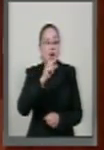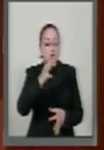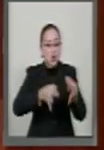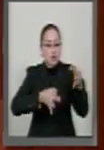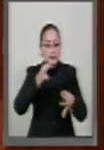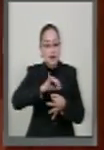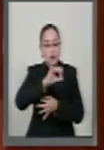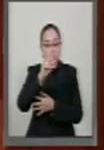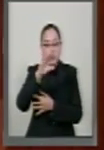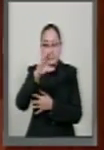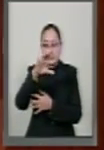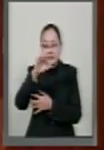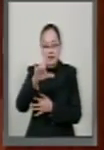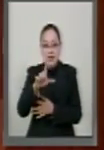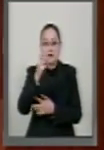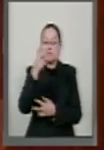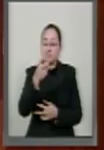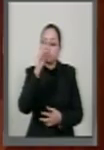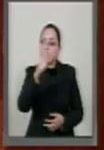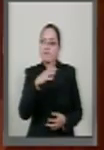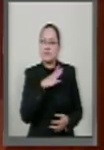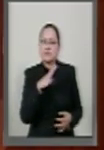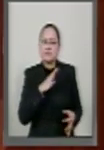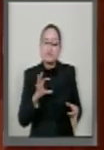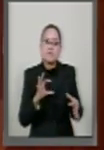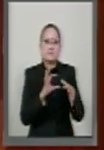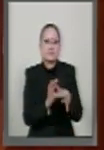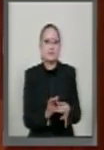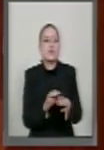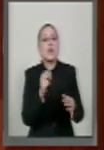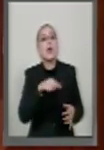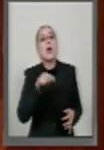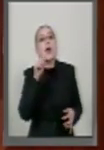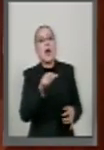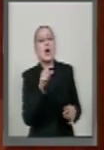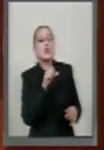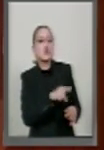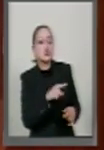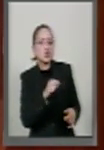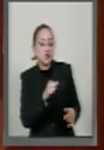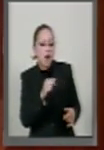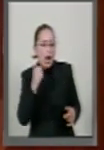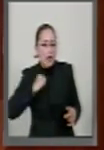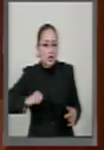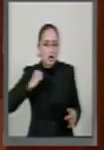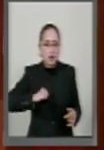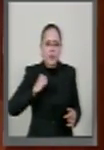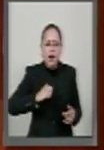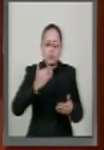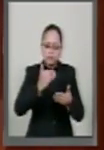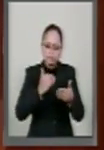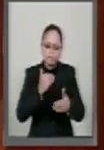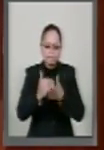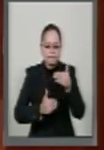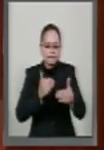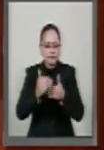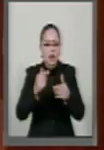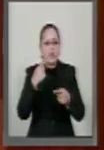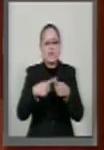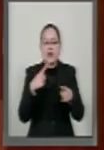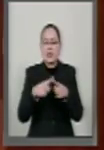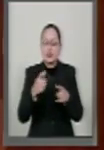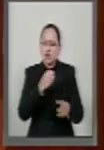existencia ha permitido que los funcionarios judiciales, de acuerdo a sus méritos y antigüedad, recorran una serie de cargos y